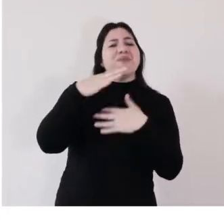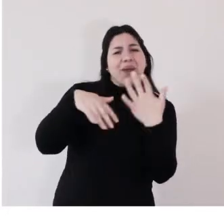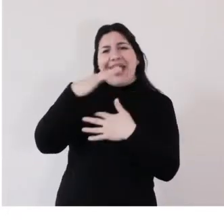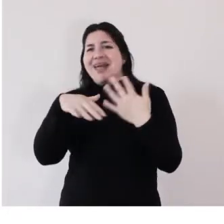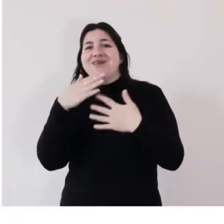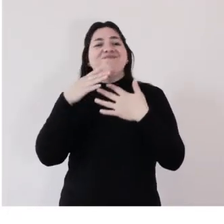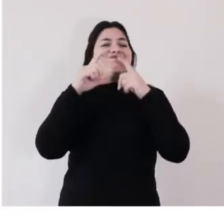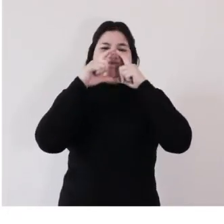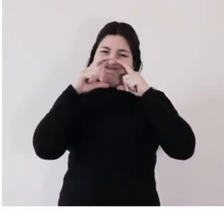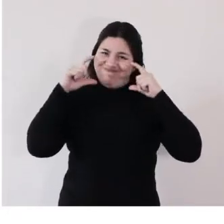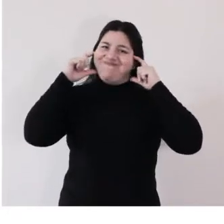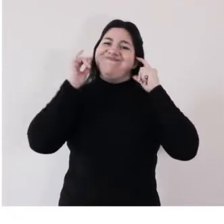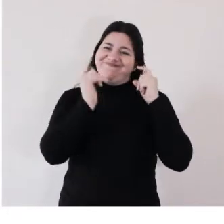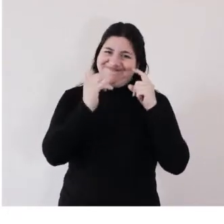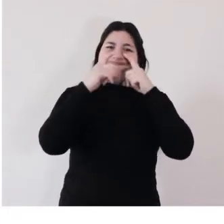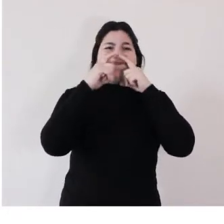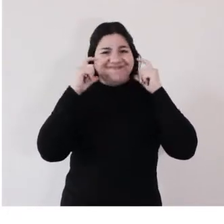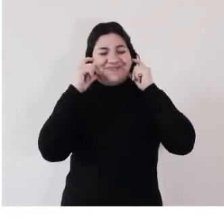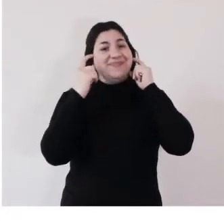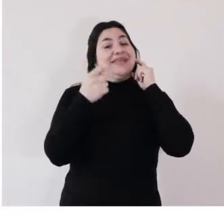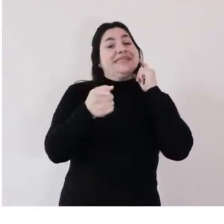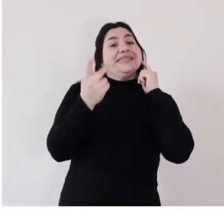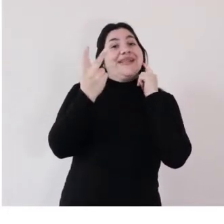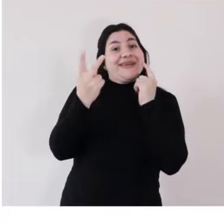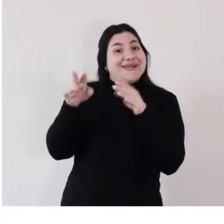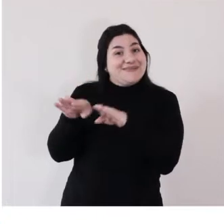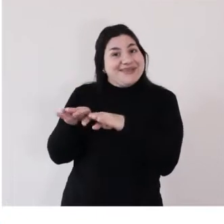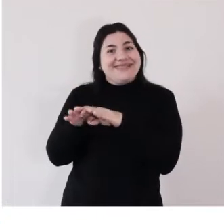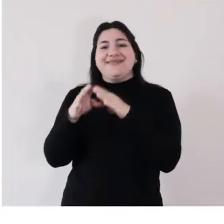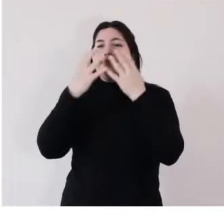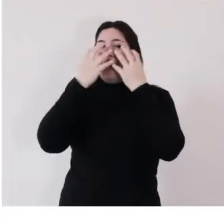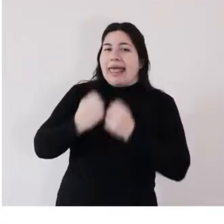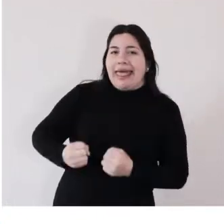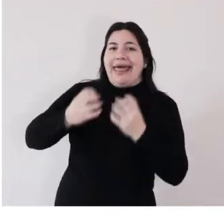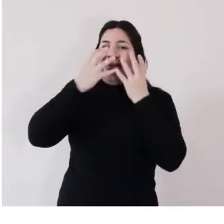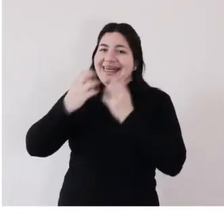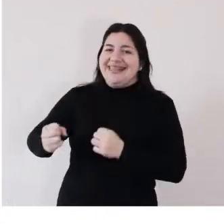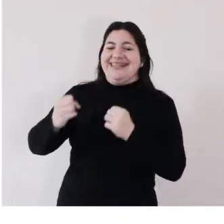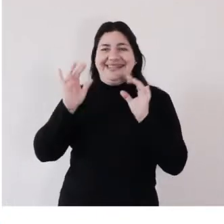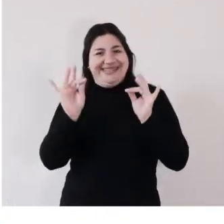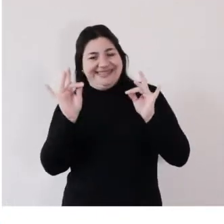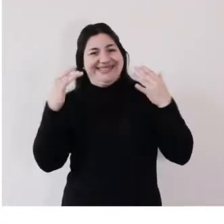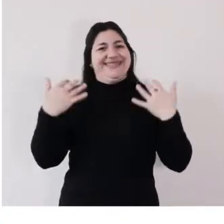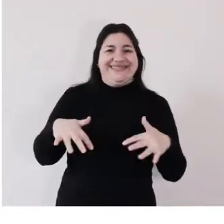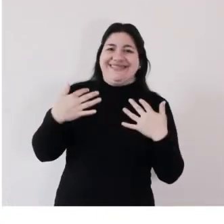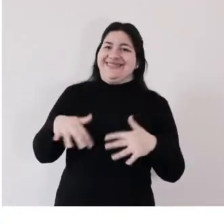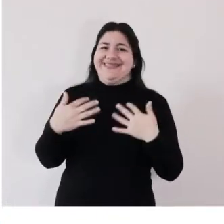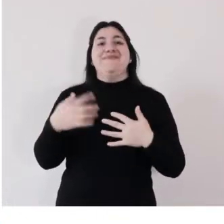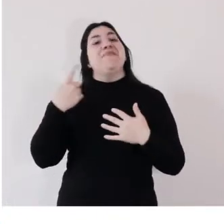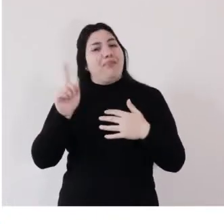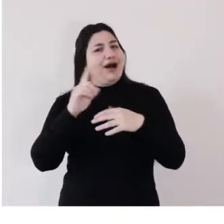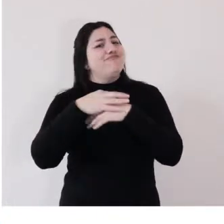A los mellizos les cuesta un poco y a veces no se lo ponen, pero siempre,